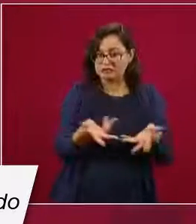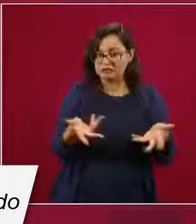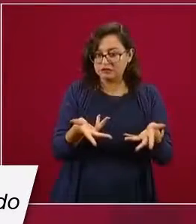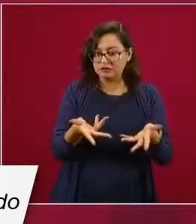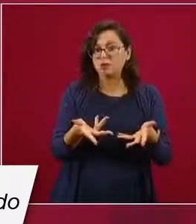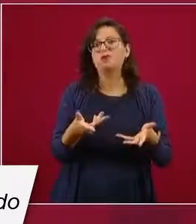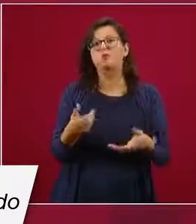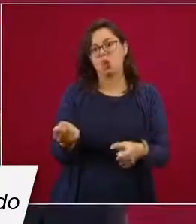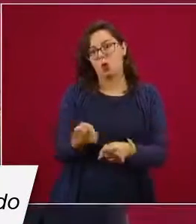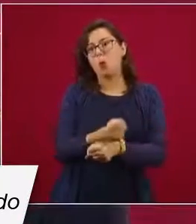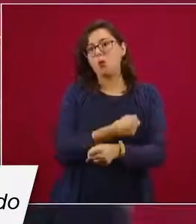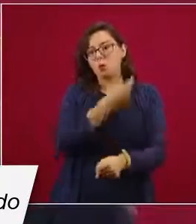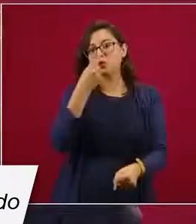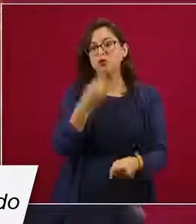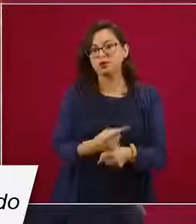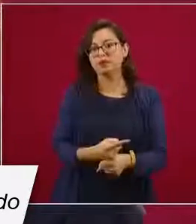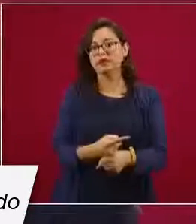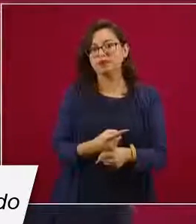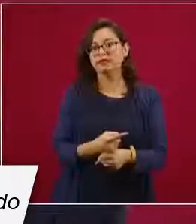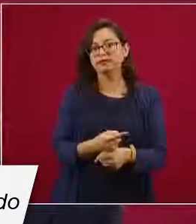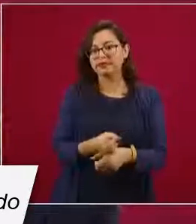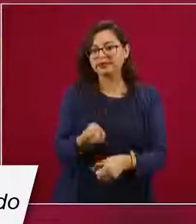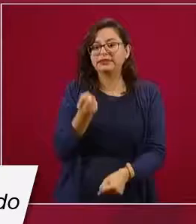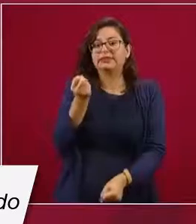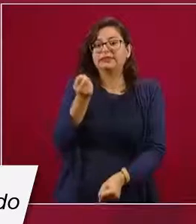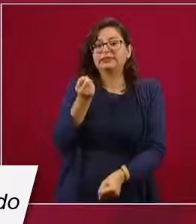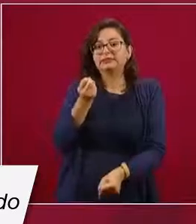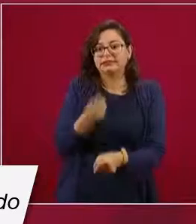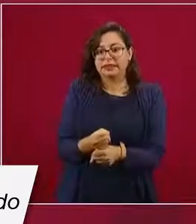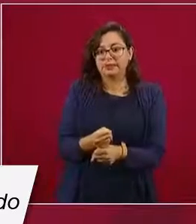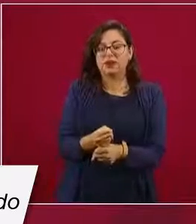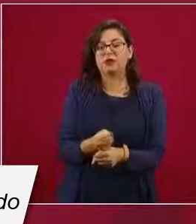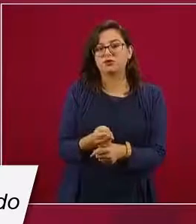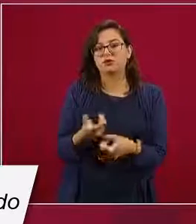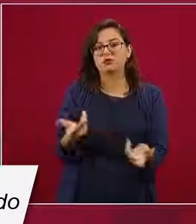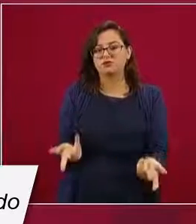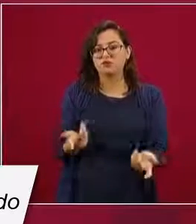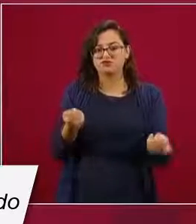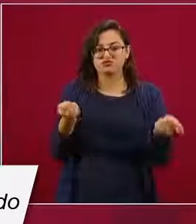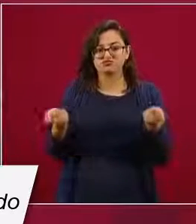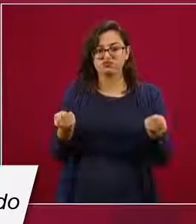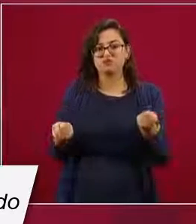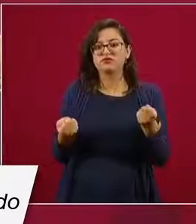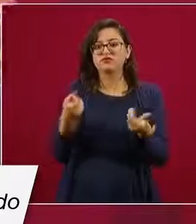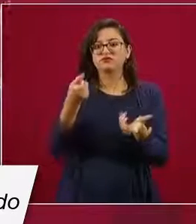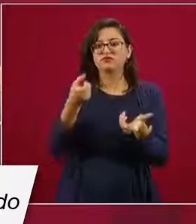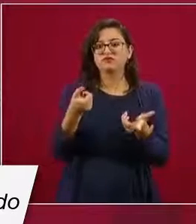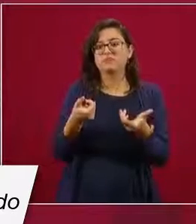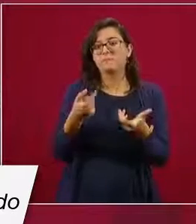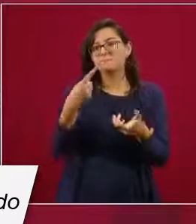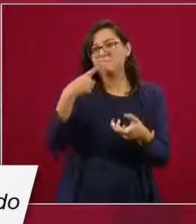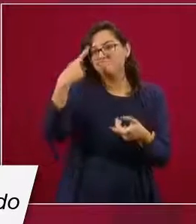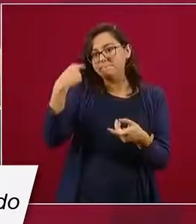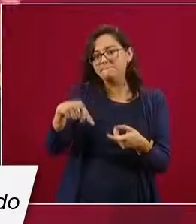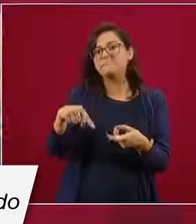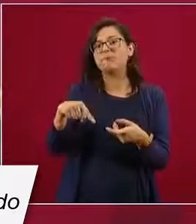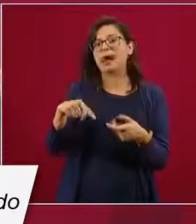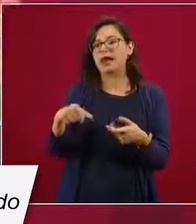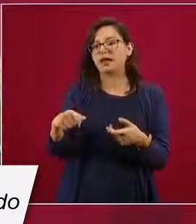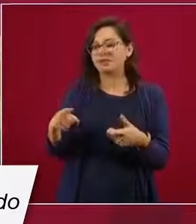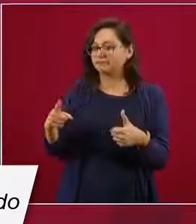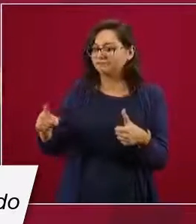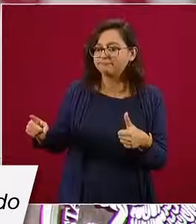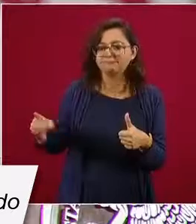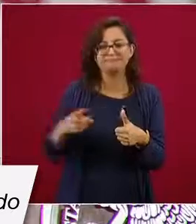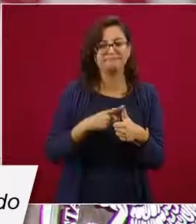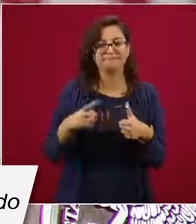está teniendo la oportunidad de tener una voz preponderante. Dentro de la prioridad